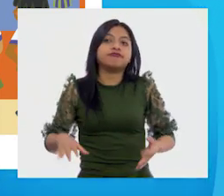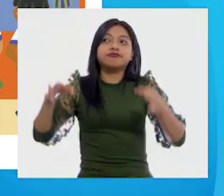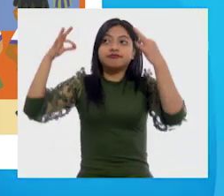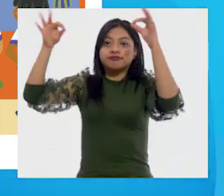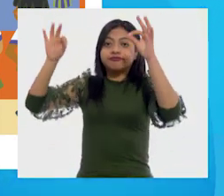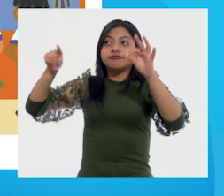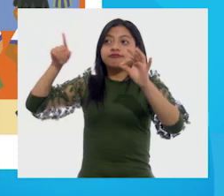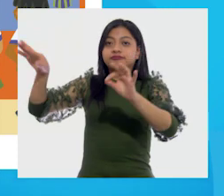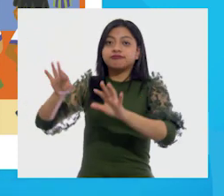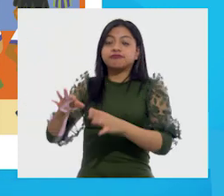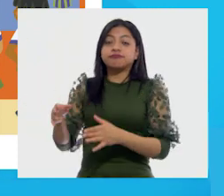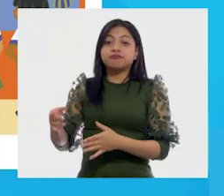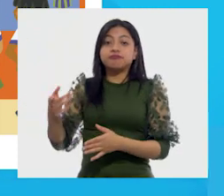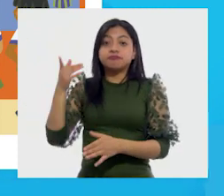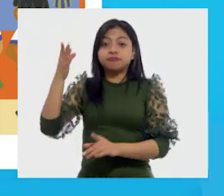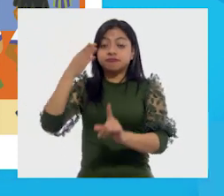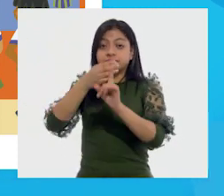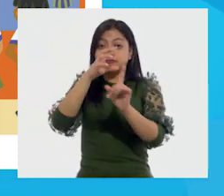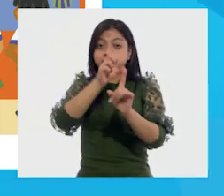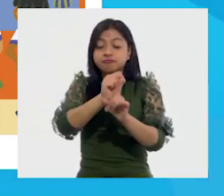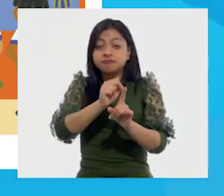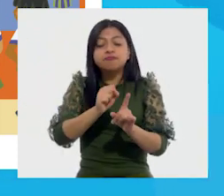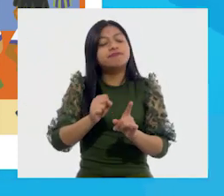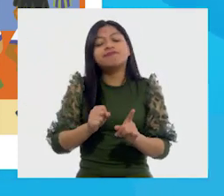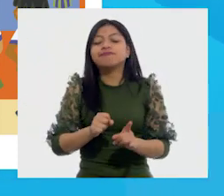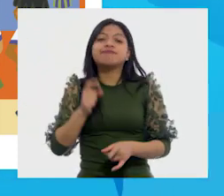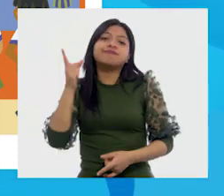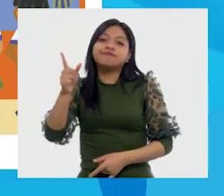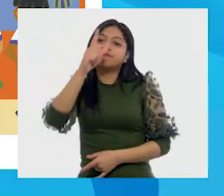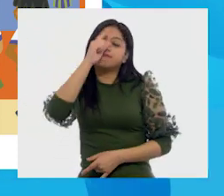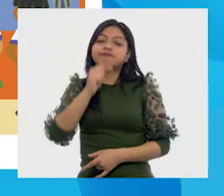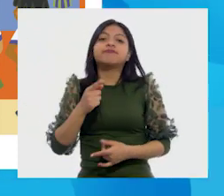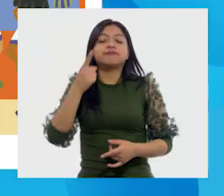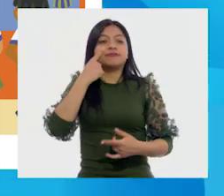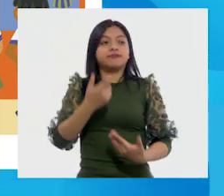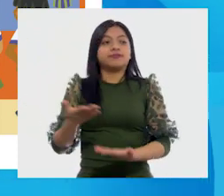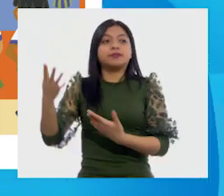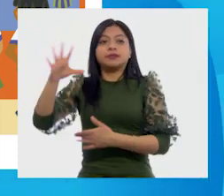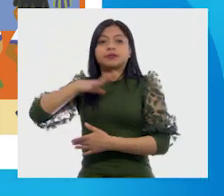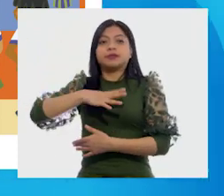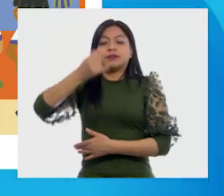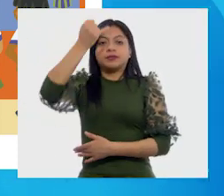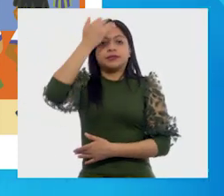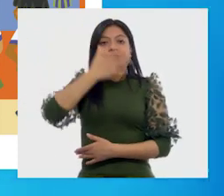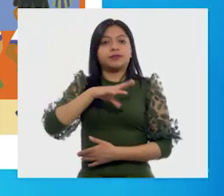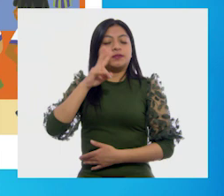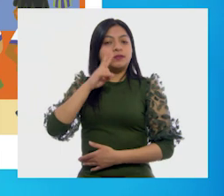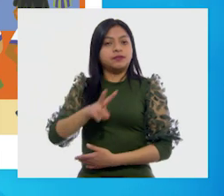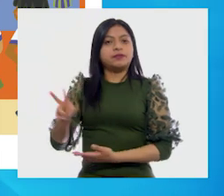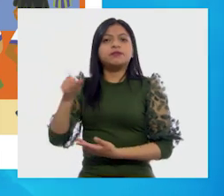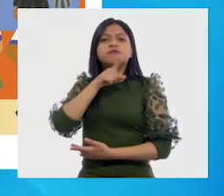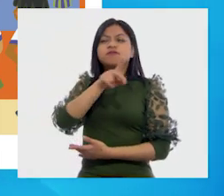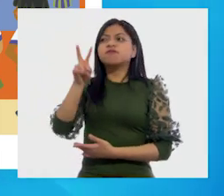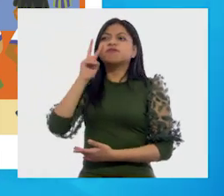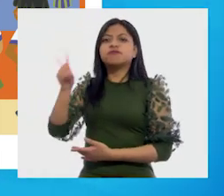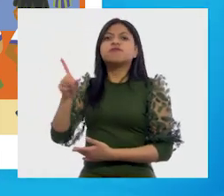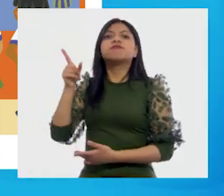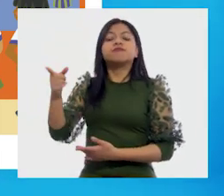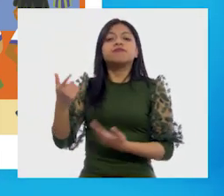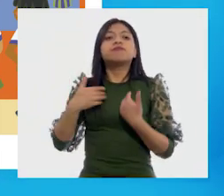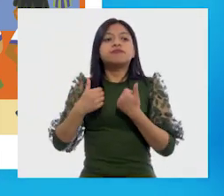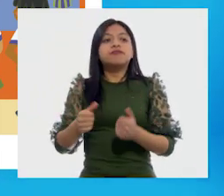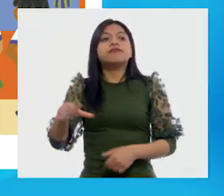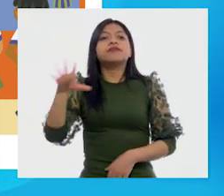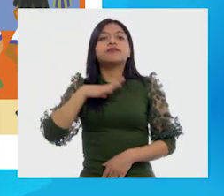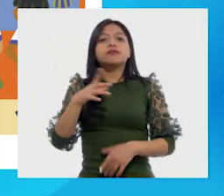estarnos informando. Así es. Y ahora las imágenes que vienen ahí, ¿qué te dicen? Sí, es como un